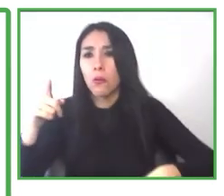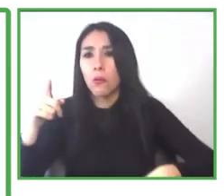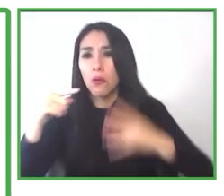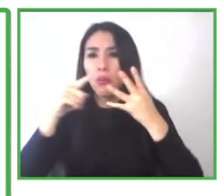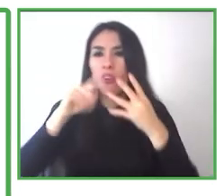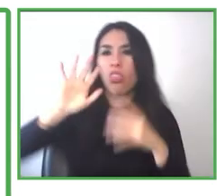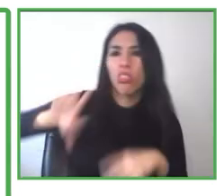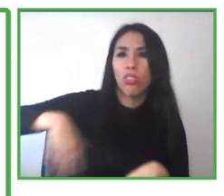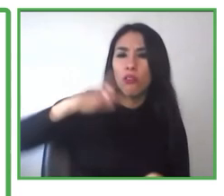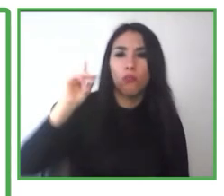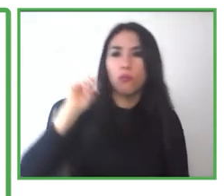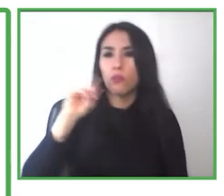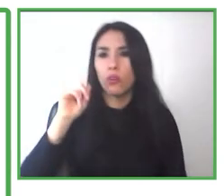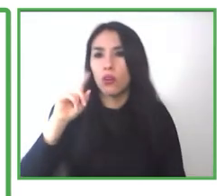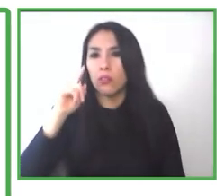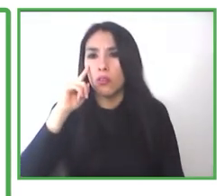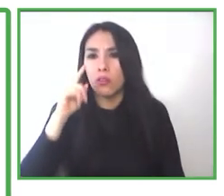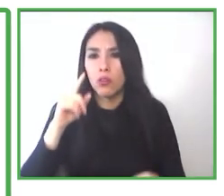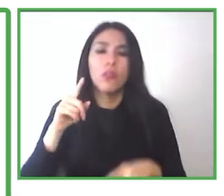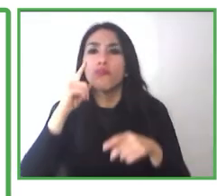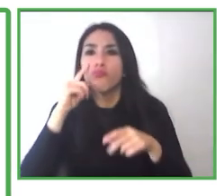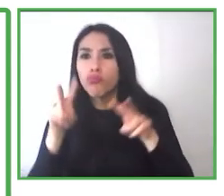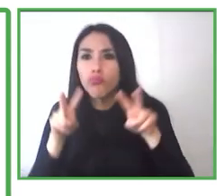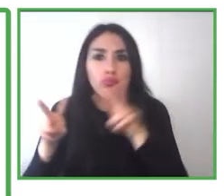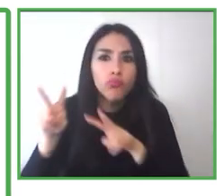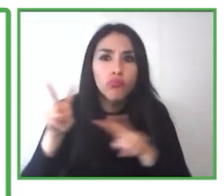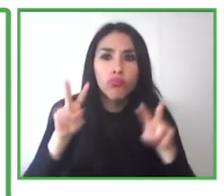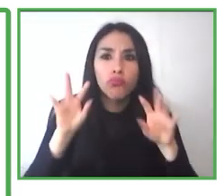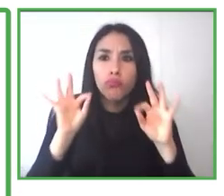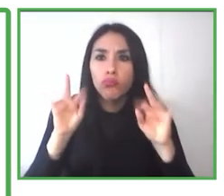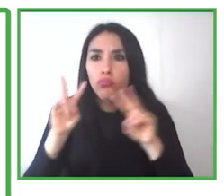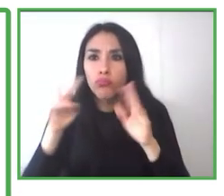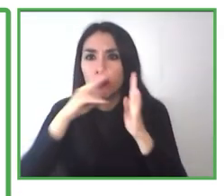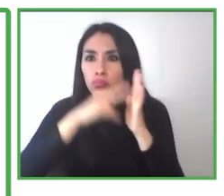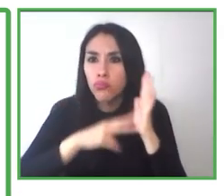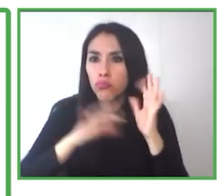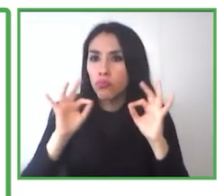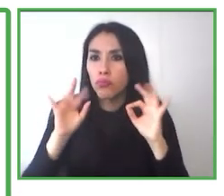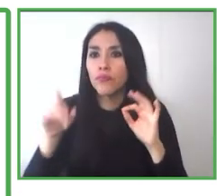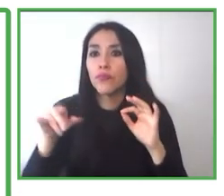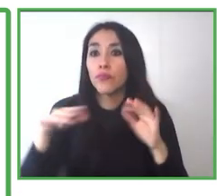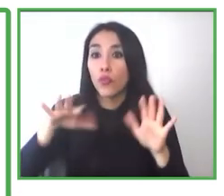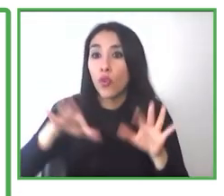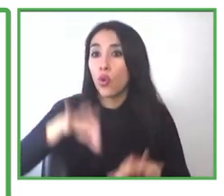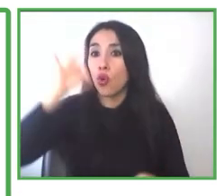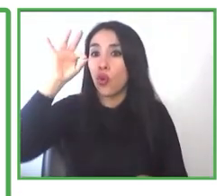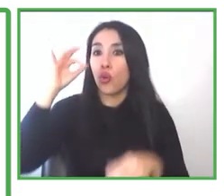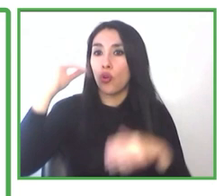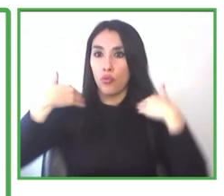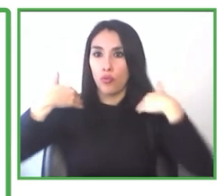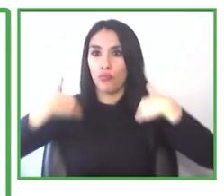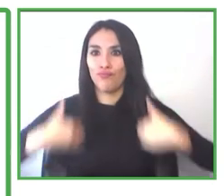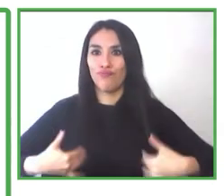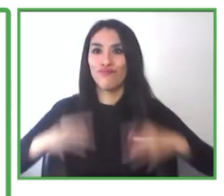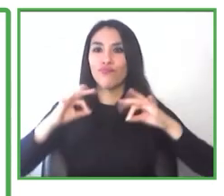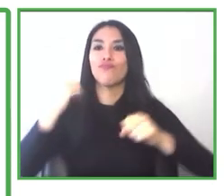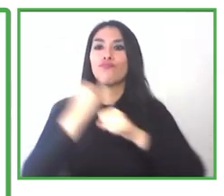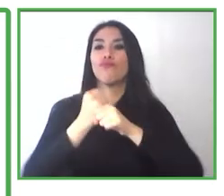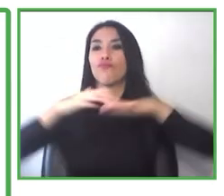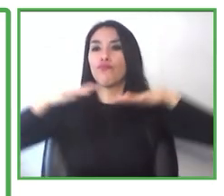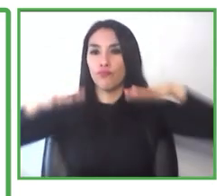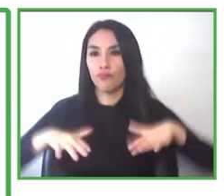y que puedan aportar a que esta persona logre permanecer en ese puesto de trabajo. Ese es nuestro fin último, lograr que esta persona